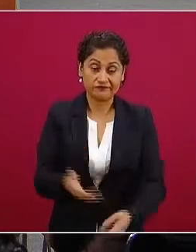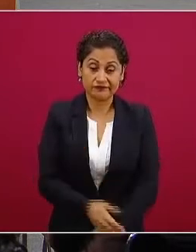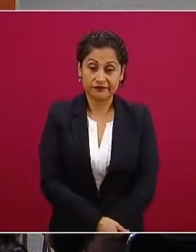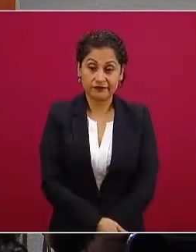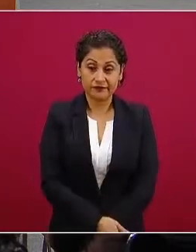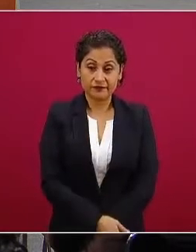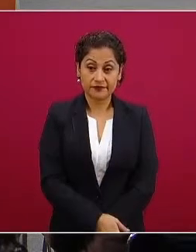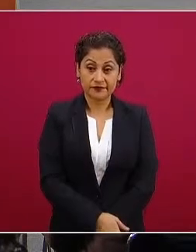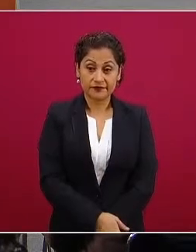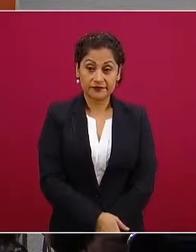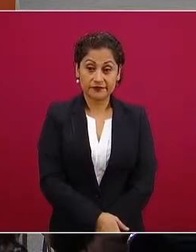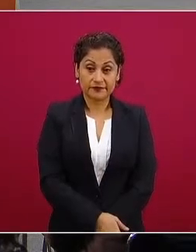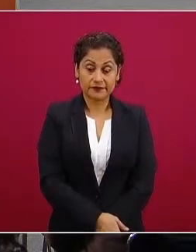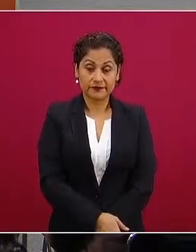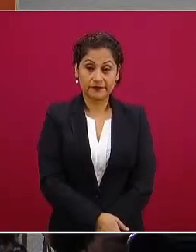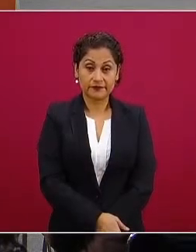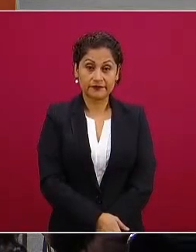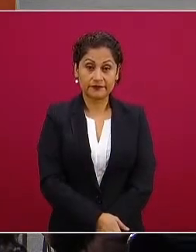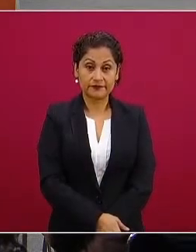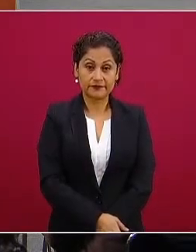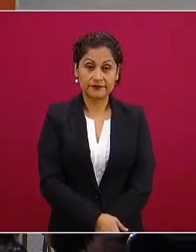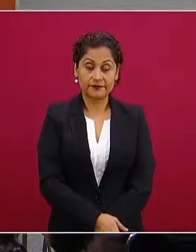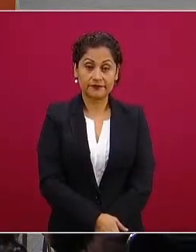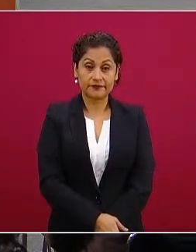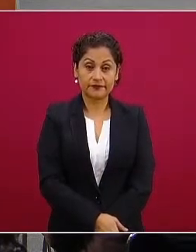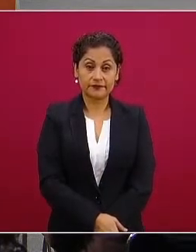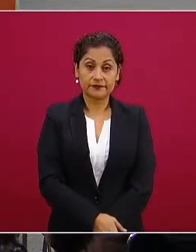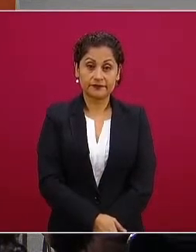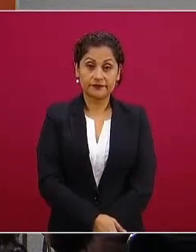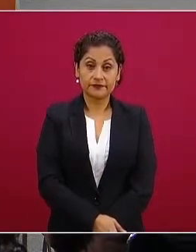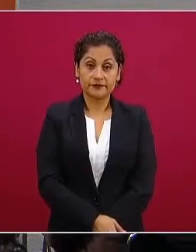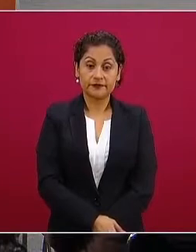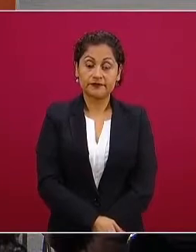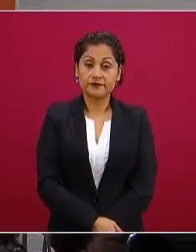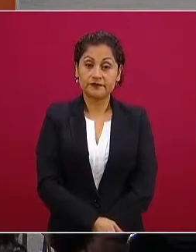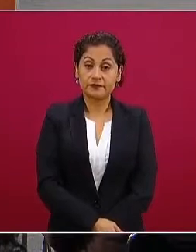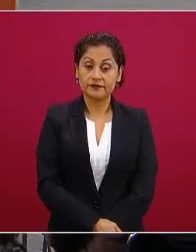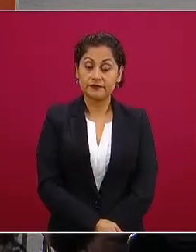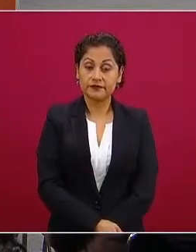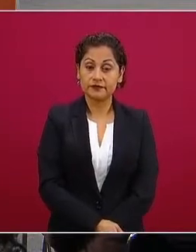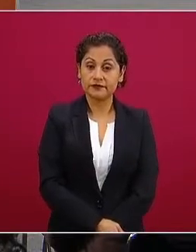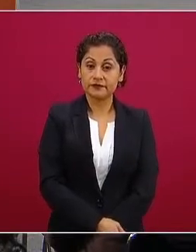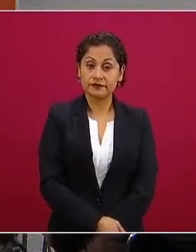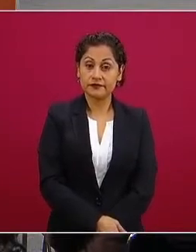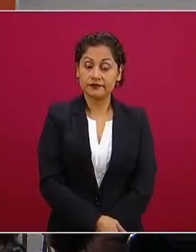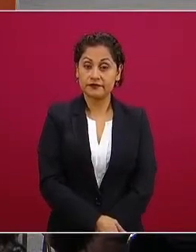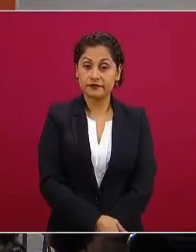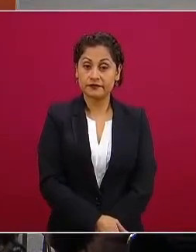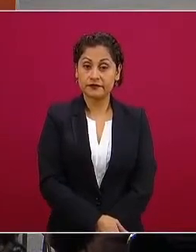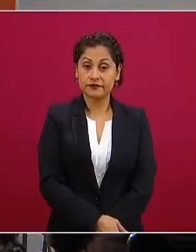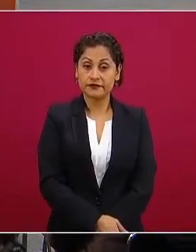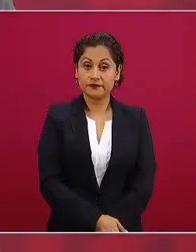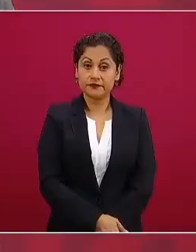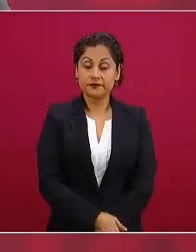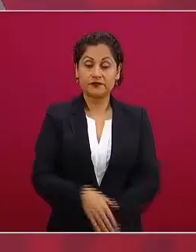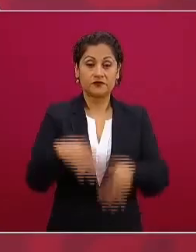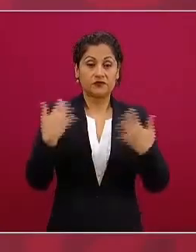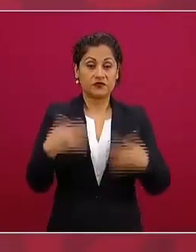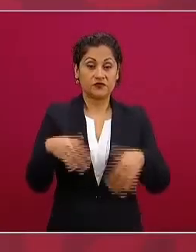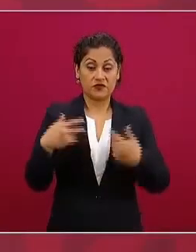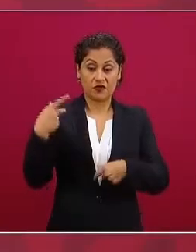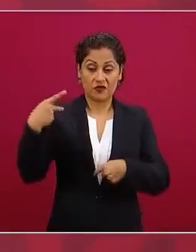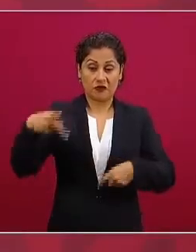concepción su este conservadurismo